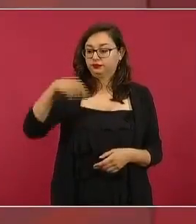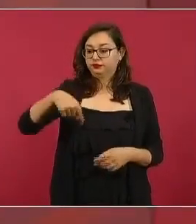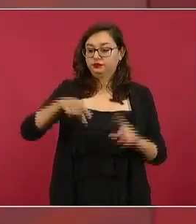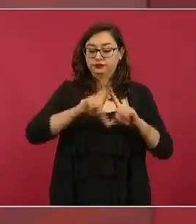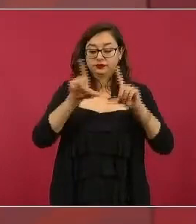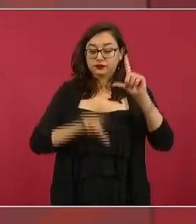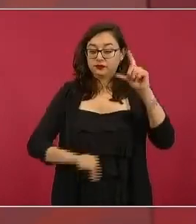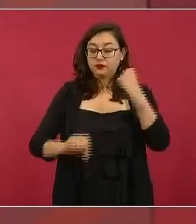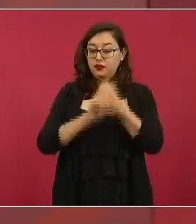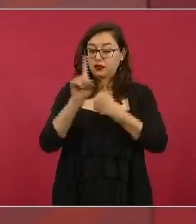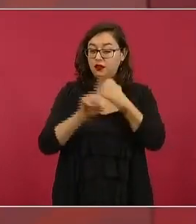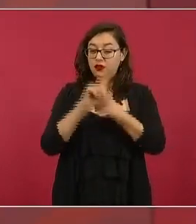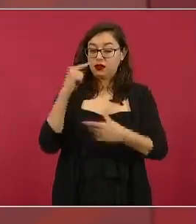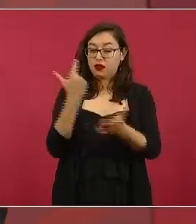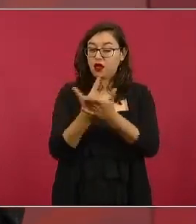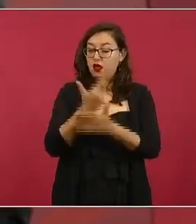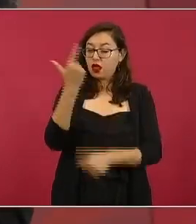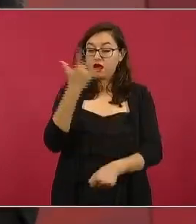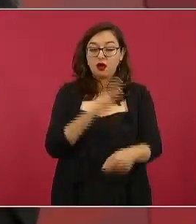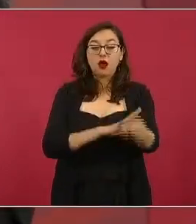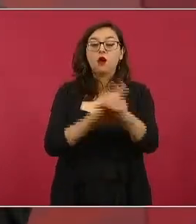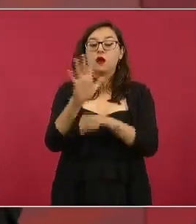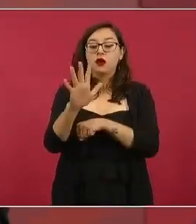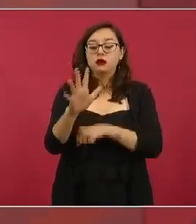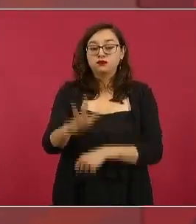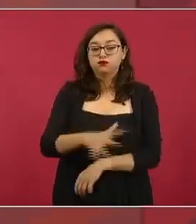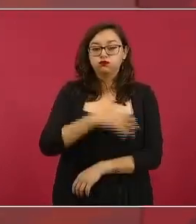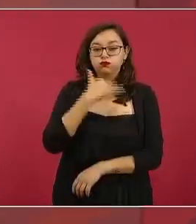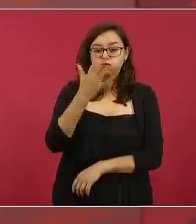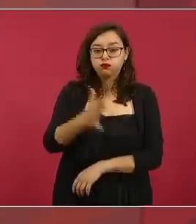país la corrupción que ha